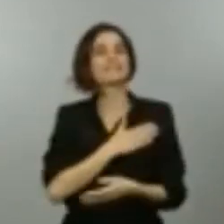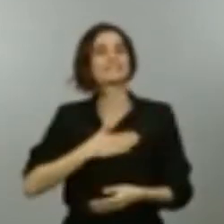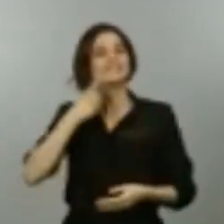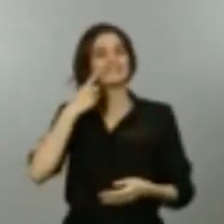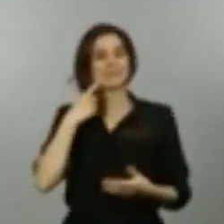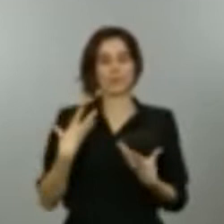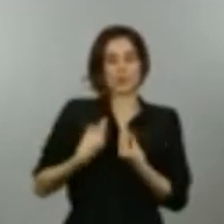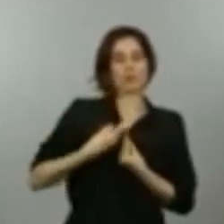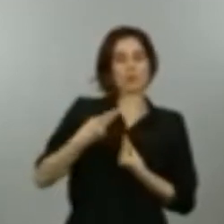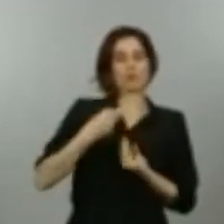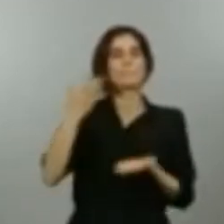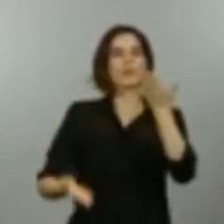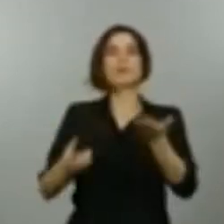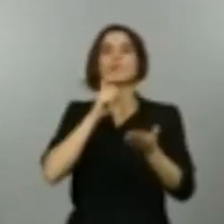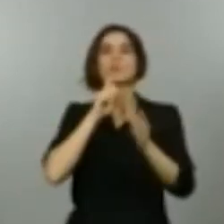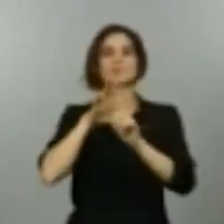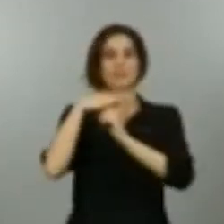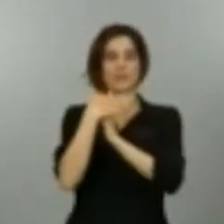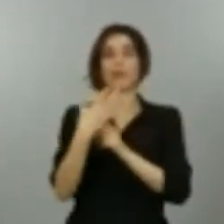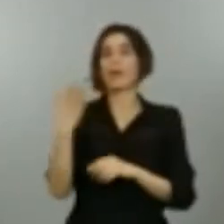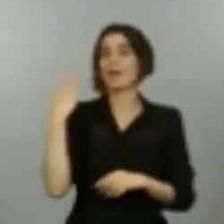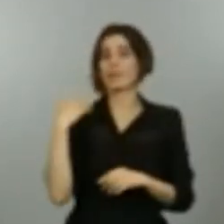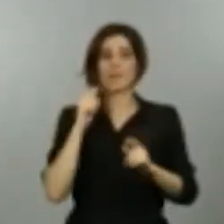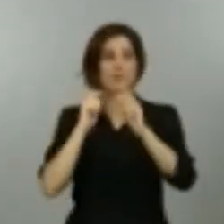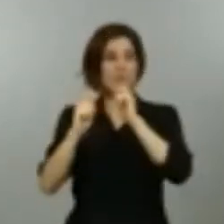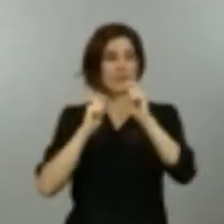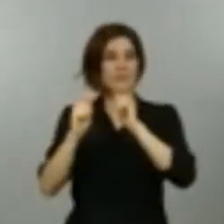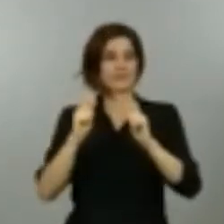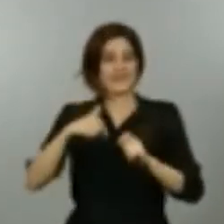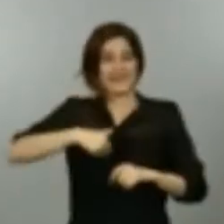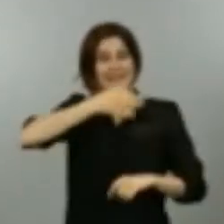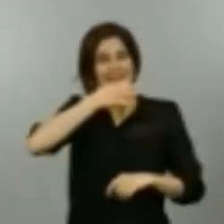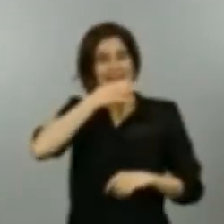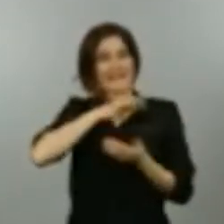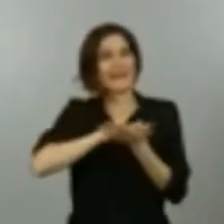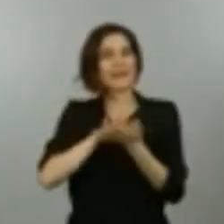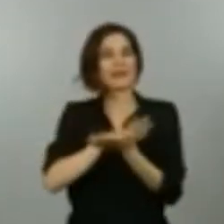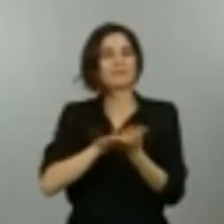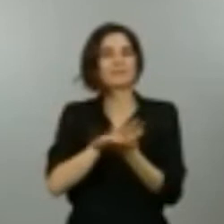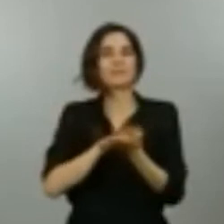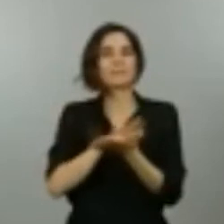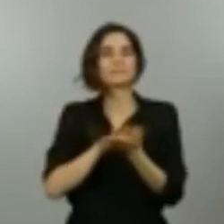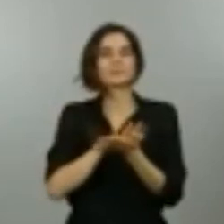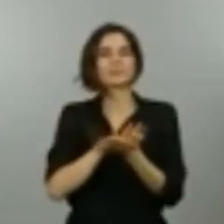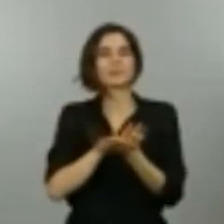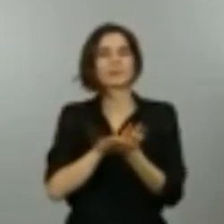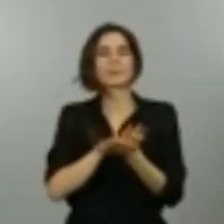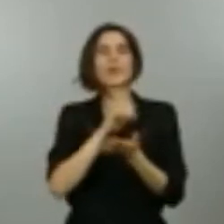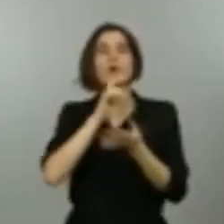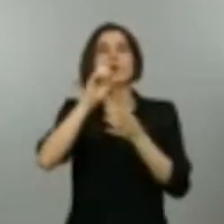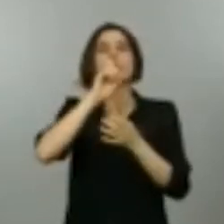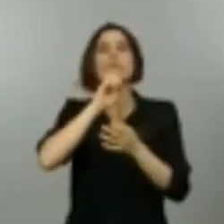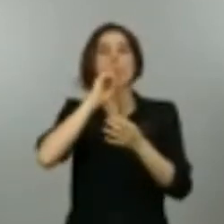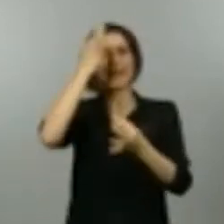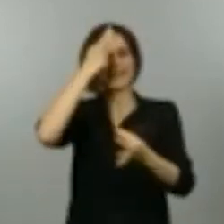valorándolo como ayer se mencionó en la rueda de prensa de Por la Tarde, se mencionaron un listado de criterios amplios, y no recuerdo